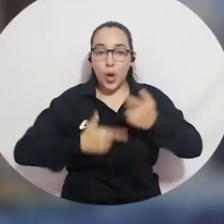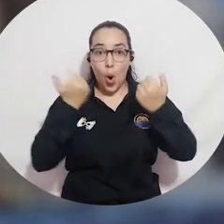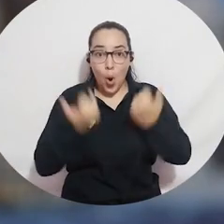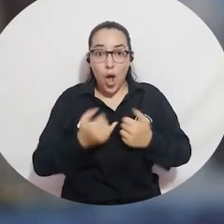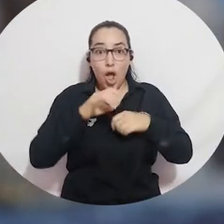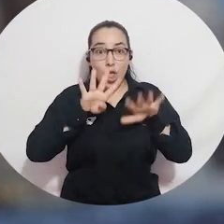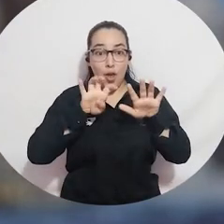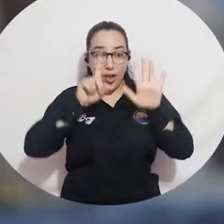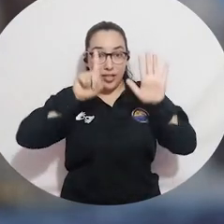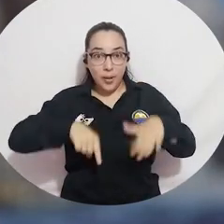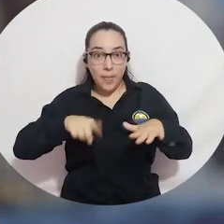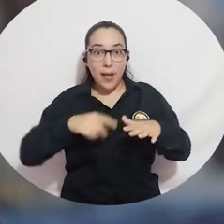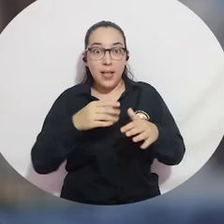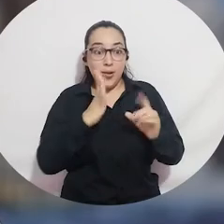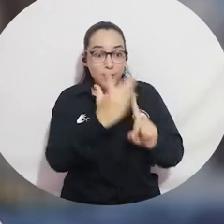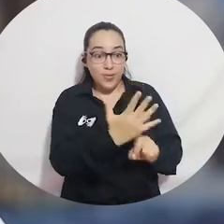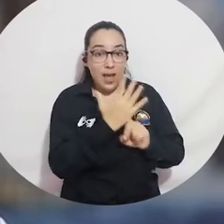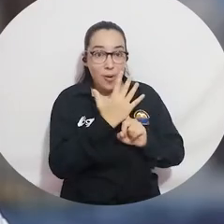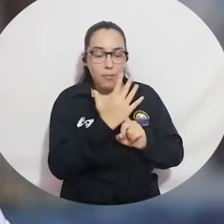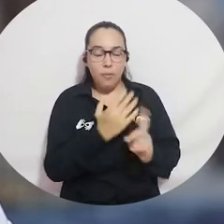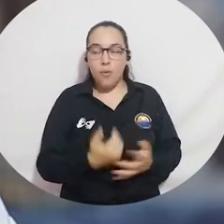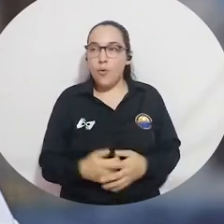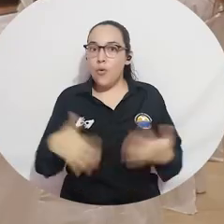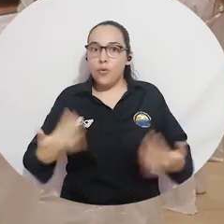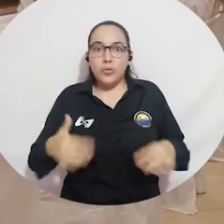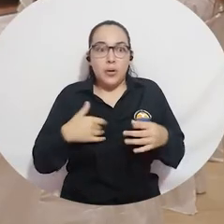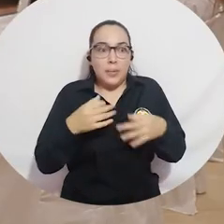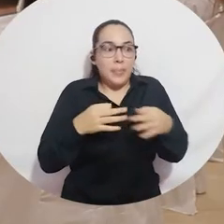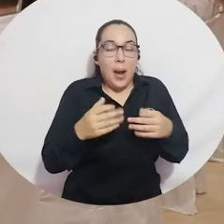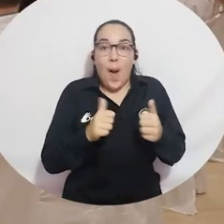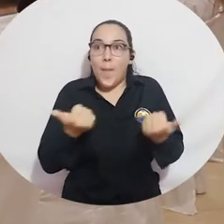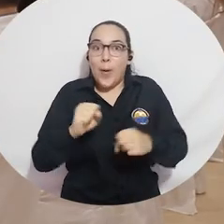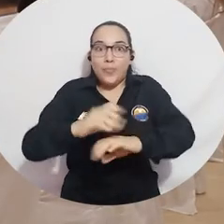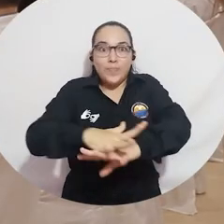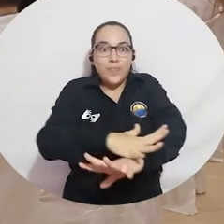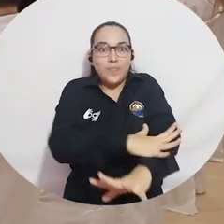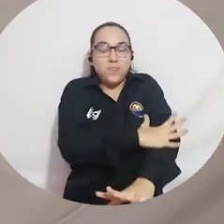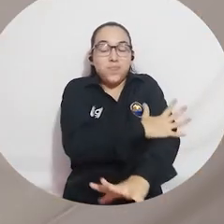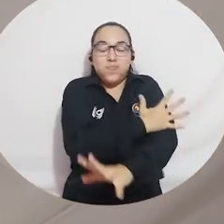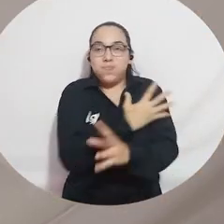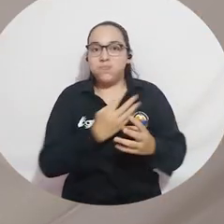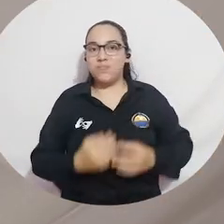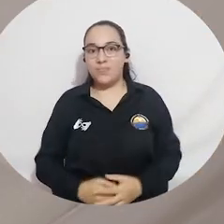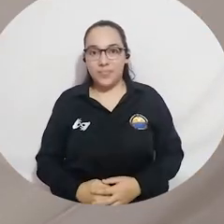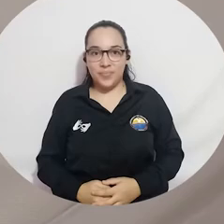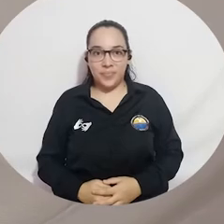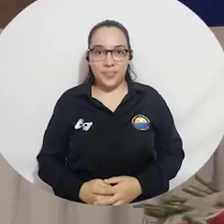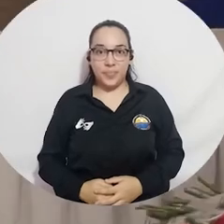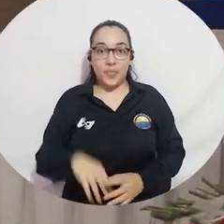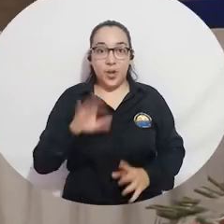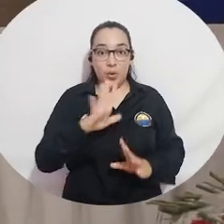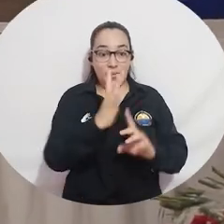esperé es algo que no tiene nombre y no tiene explicación. Las emociones son muchas. En la ceremonia de la luz, los futuros enfermeros